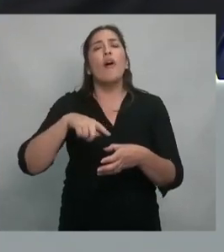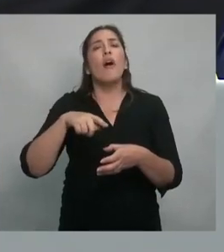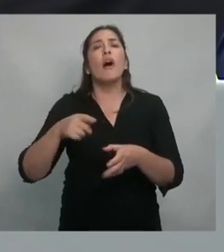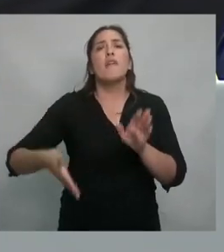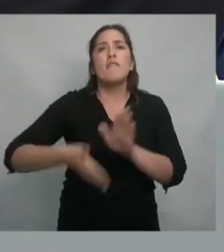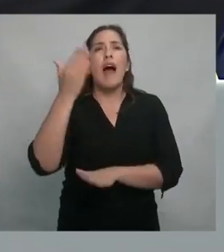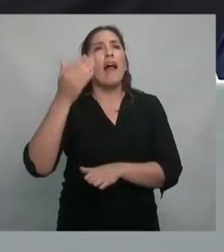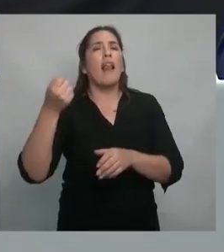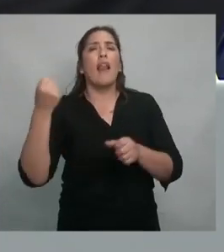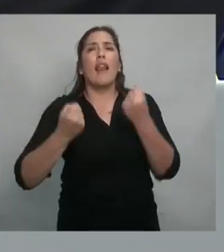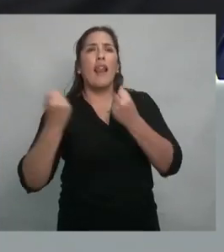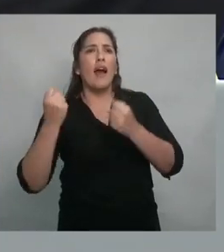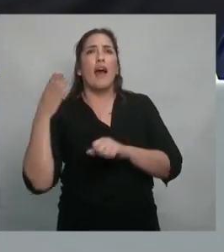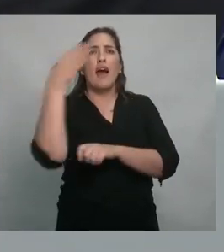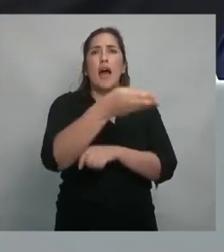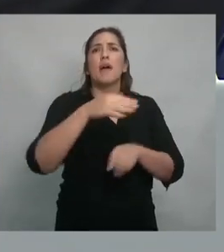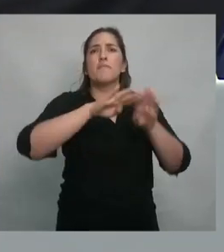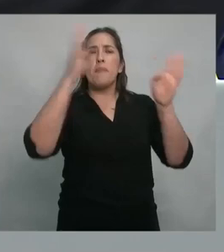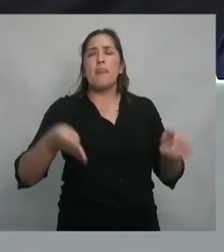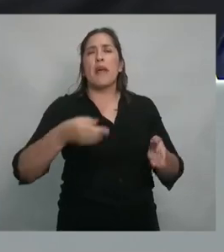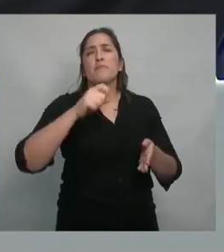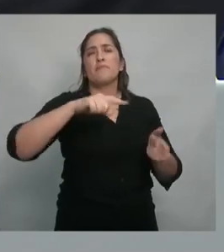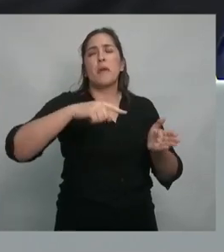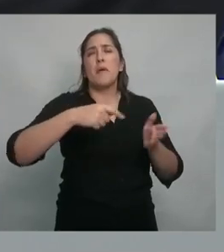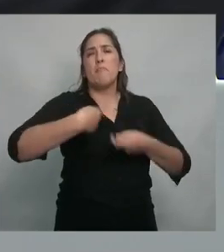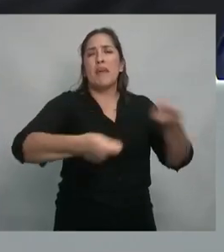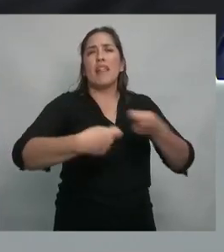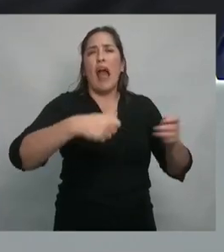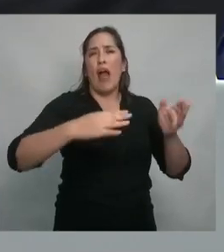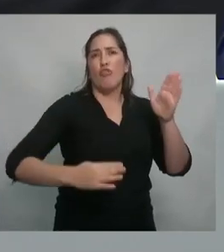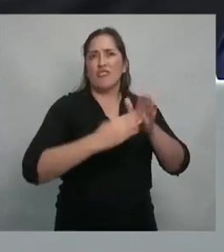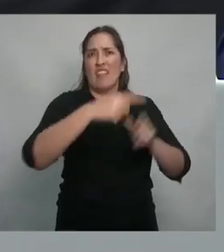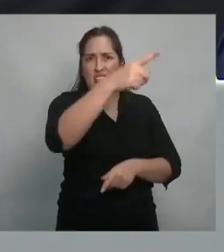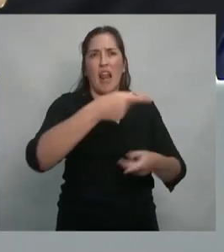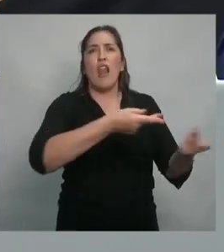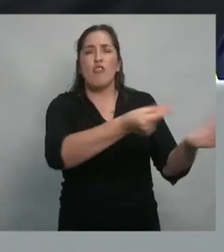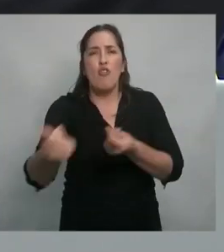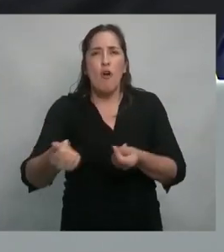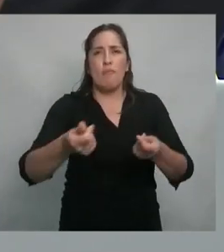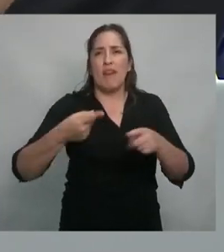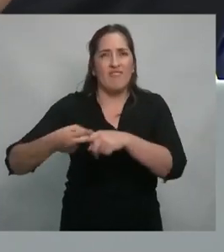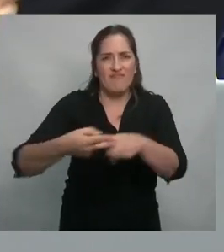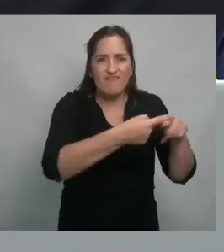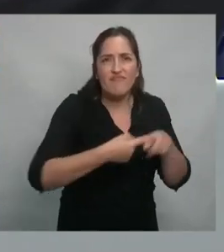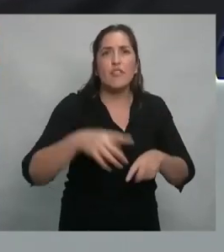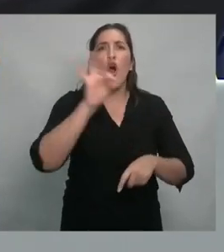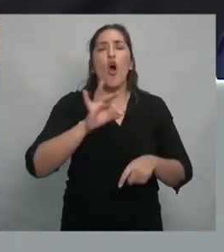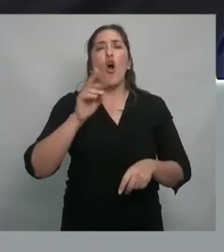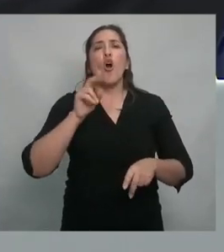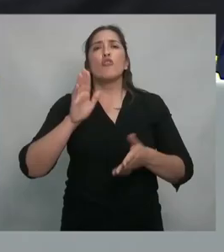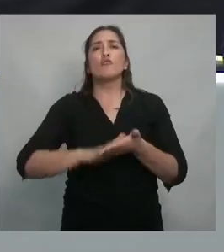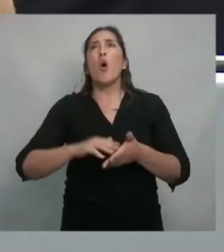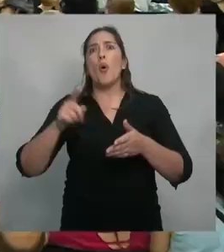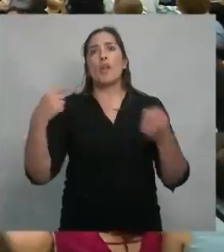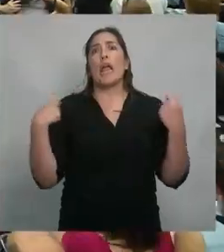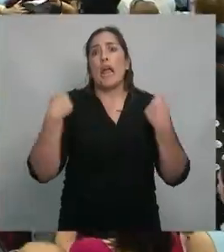eso vayan al mercado central porque de esta manera ahorran. O cómo estar ligero de ropas para evitar el calor y no tener que gastar en la